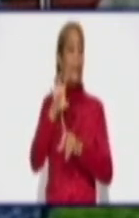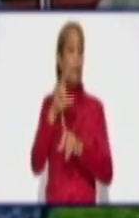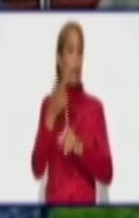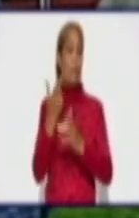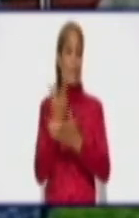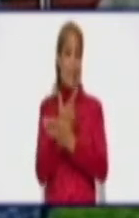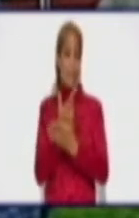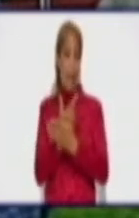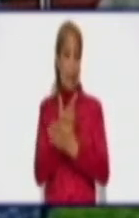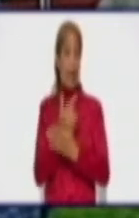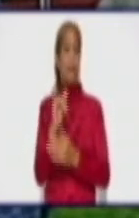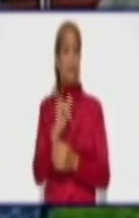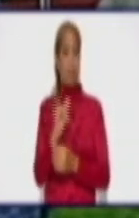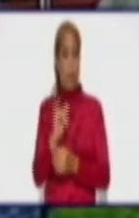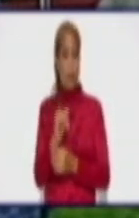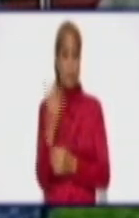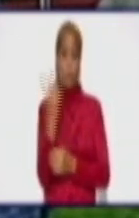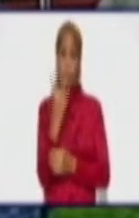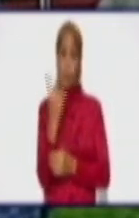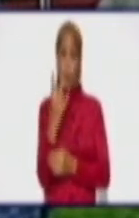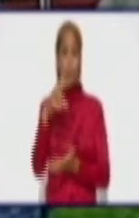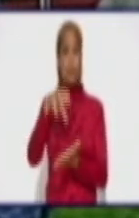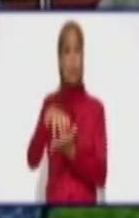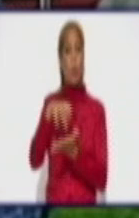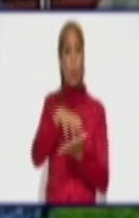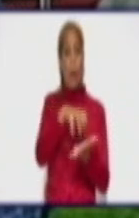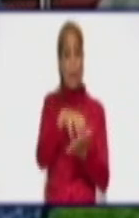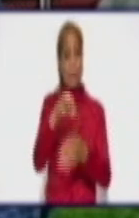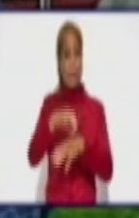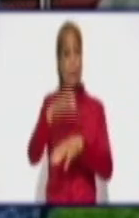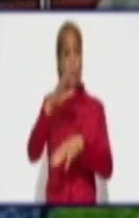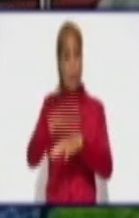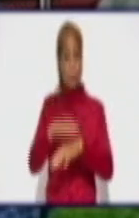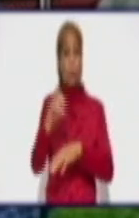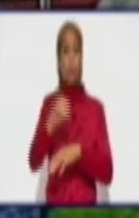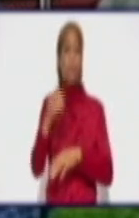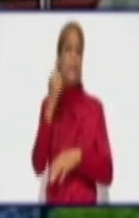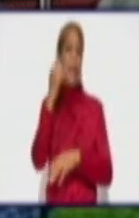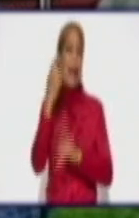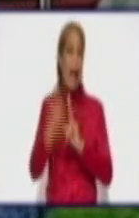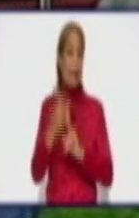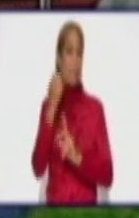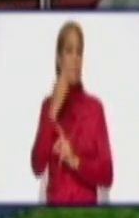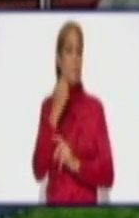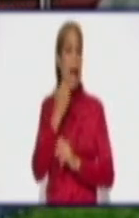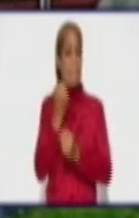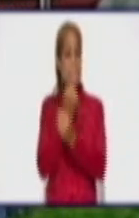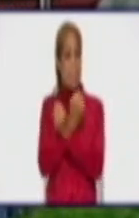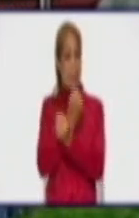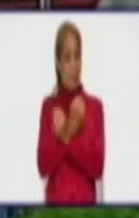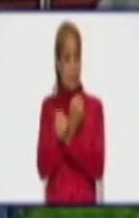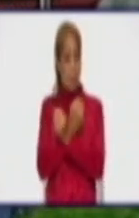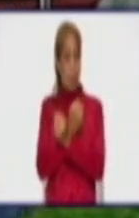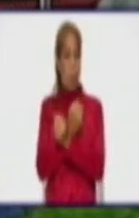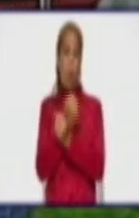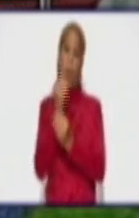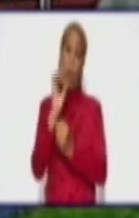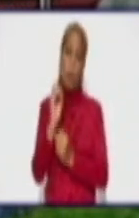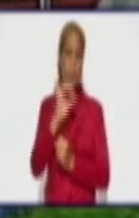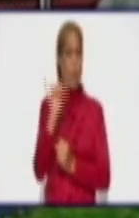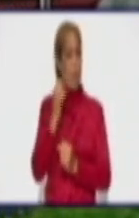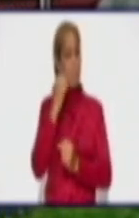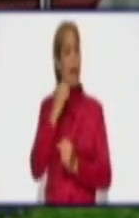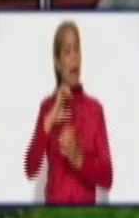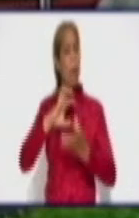grupo temporal, en el diálogo que se establecía entre las máximas autoridades políticas y gubernamentales con las autoridades de salud